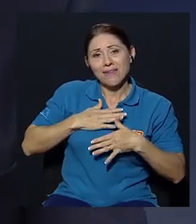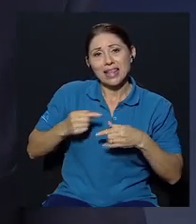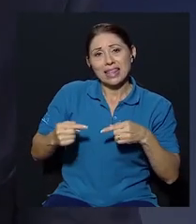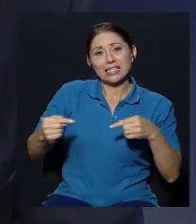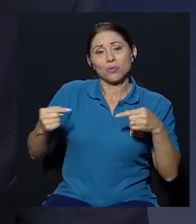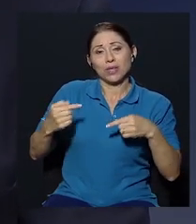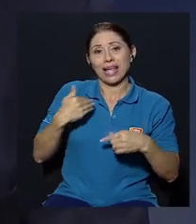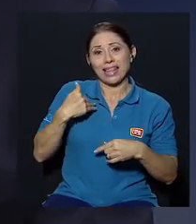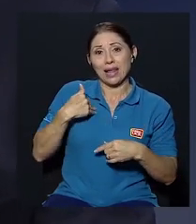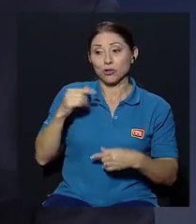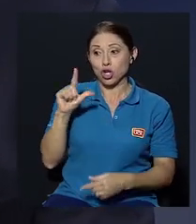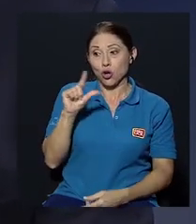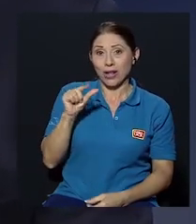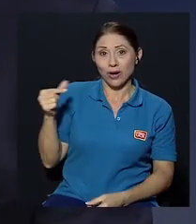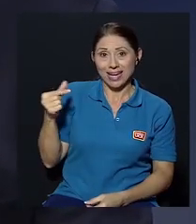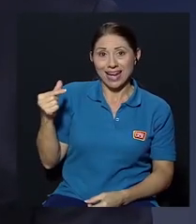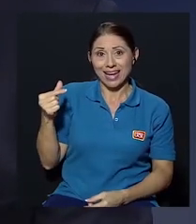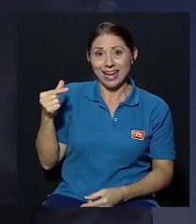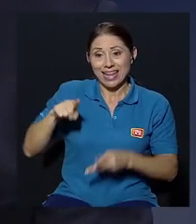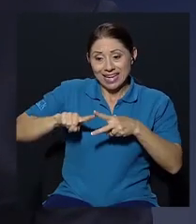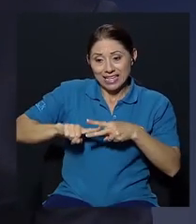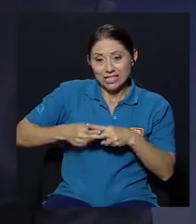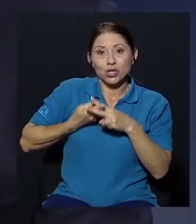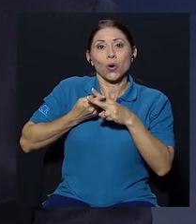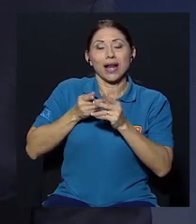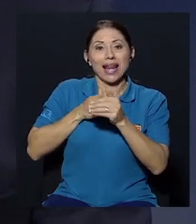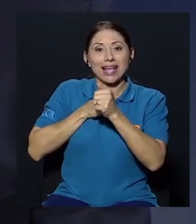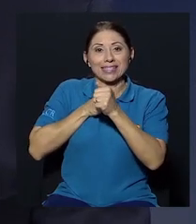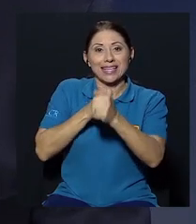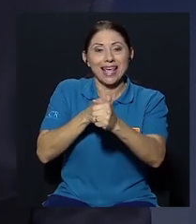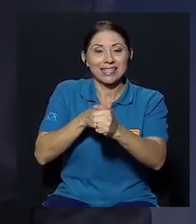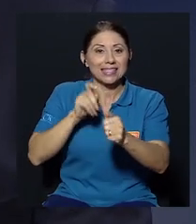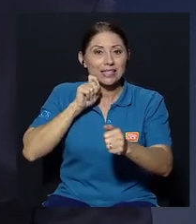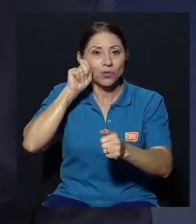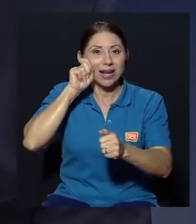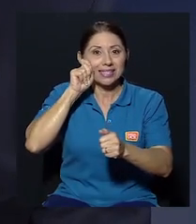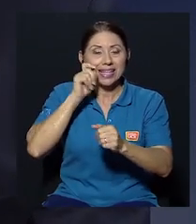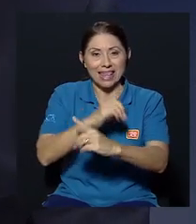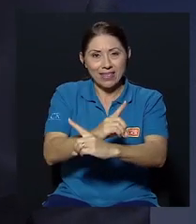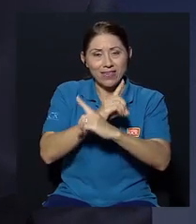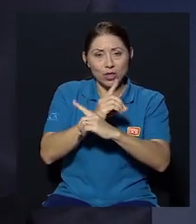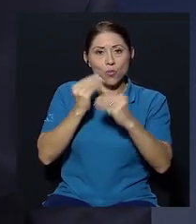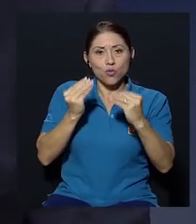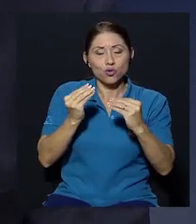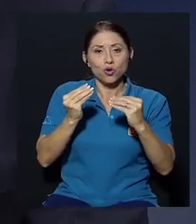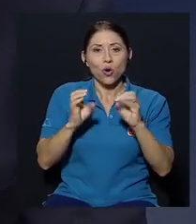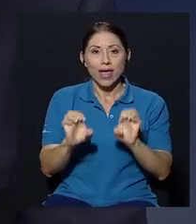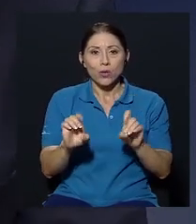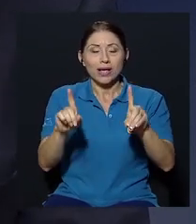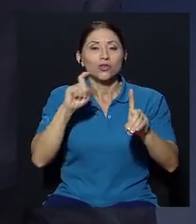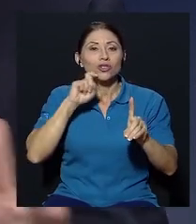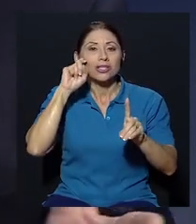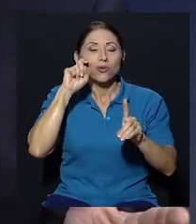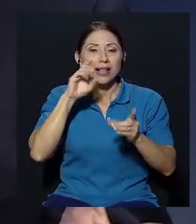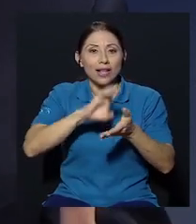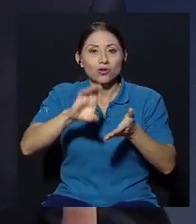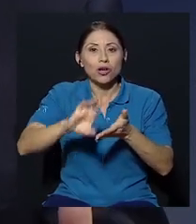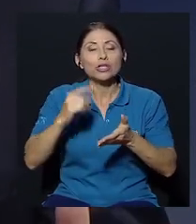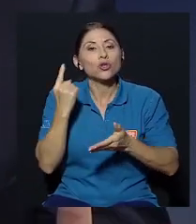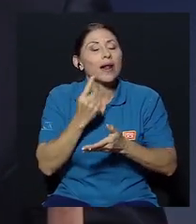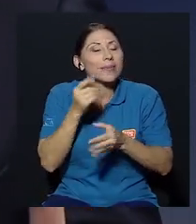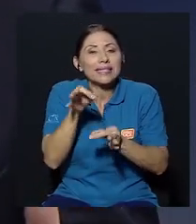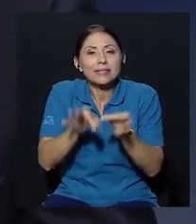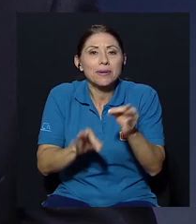inició las guías sexuales y defendió mucho la educación sexual que de los colegios que es simplemente para